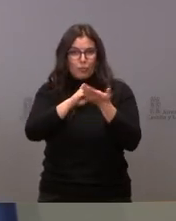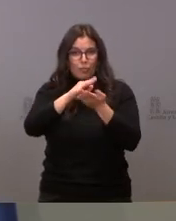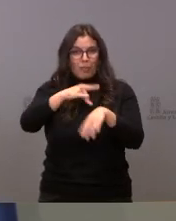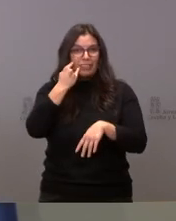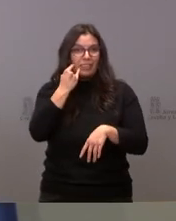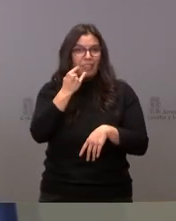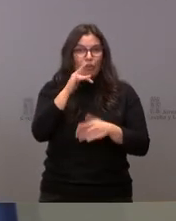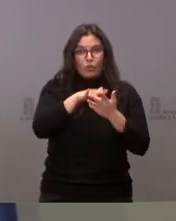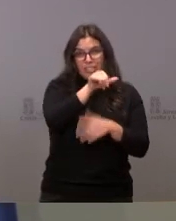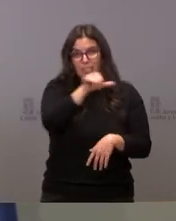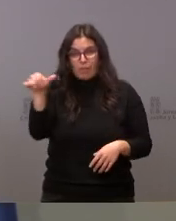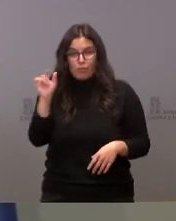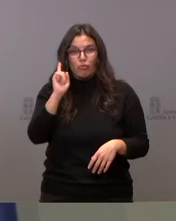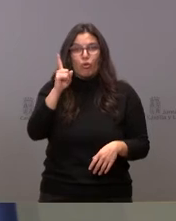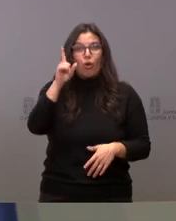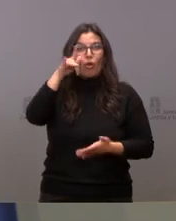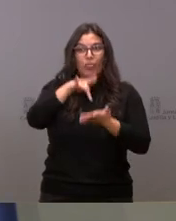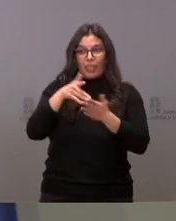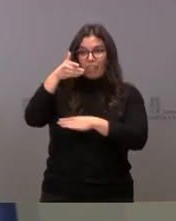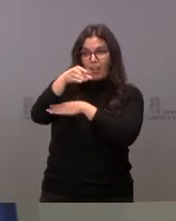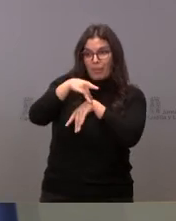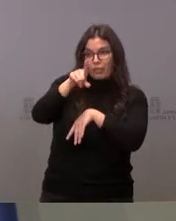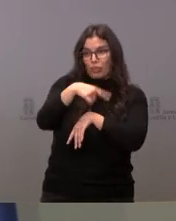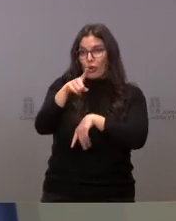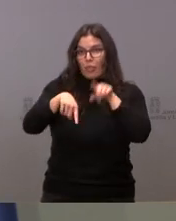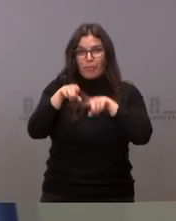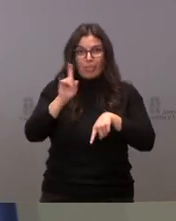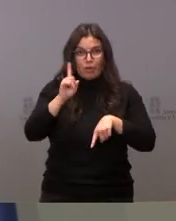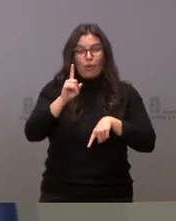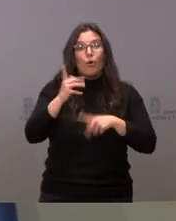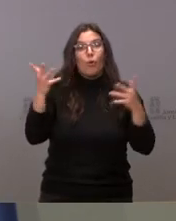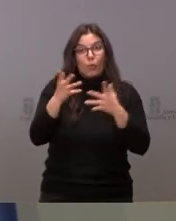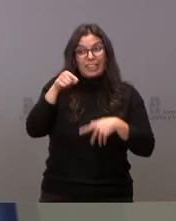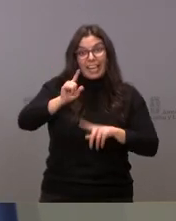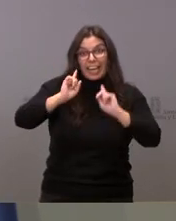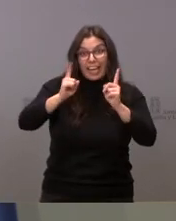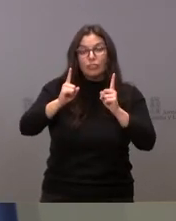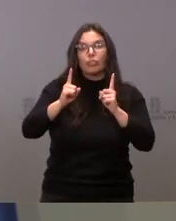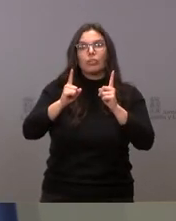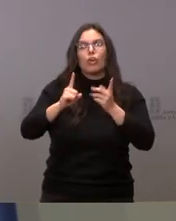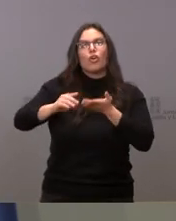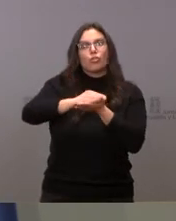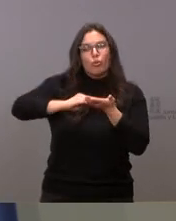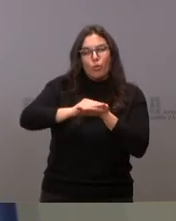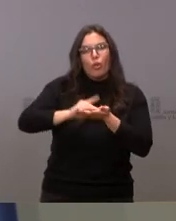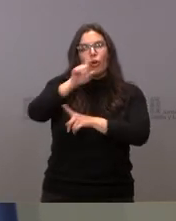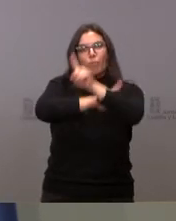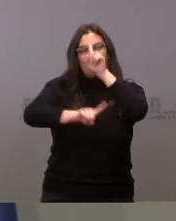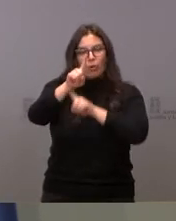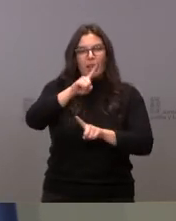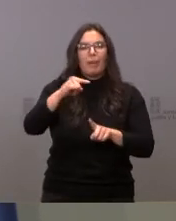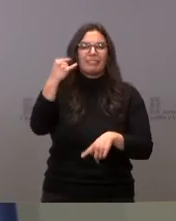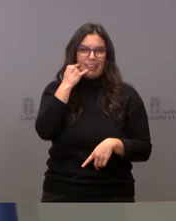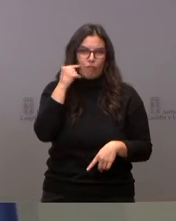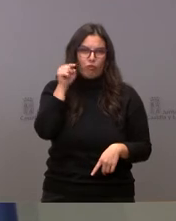durante toda la semana, no solo el día que va o no va el médico. Por tanto, lo que es urgente en esos casos es solucionar el problema de la cobertura